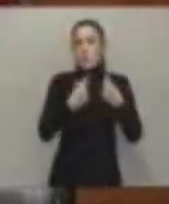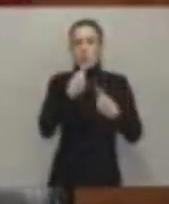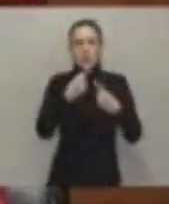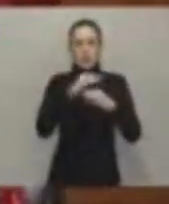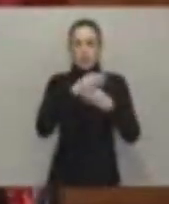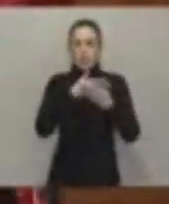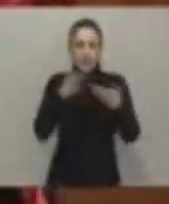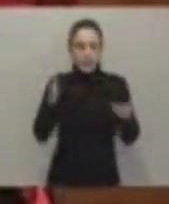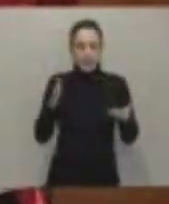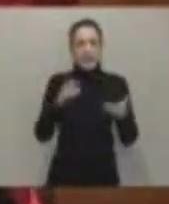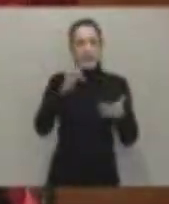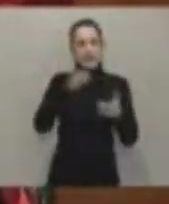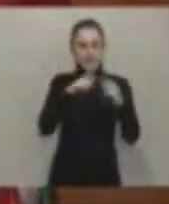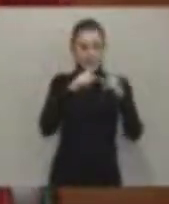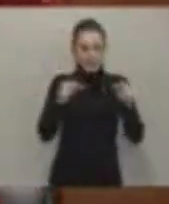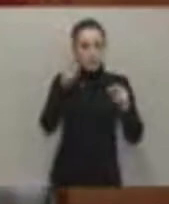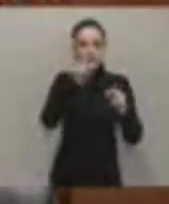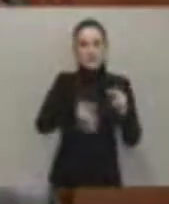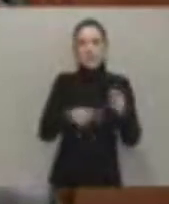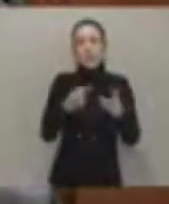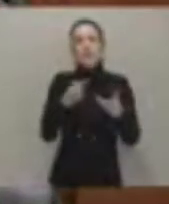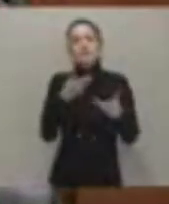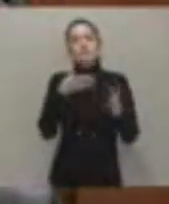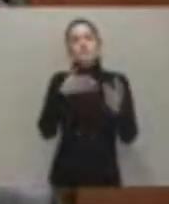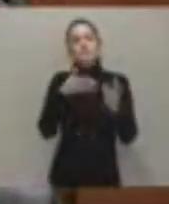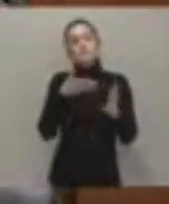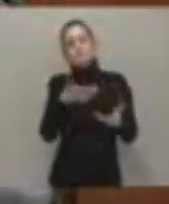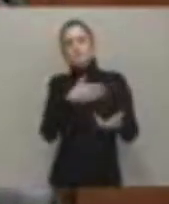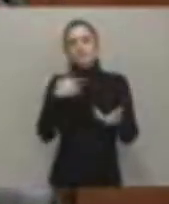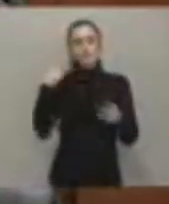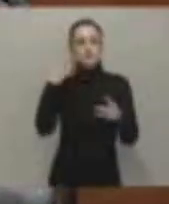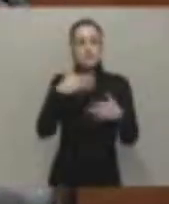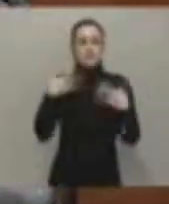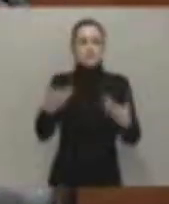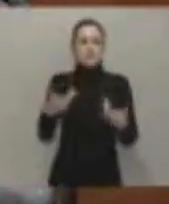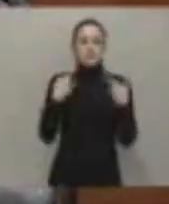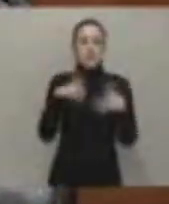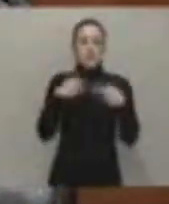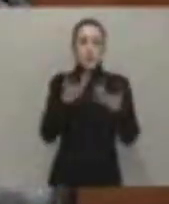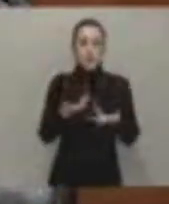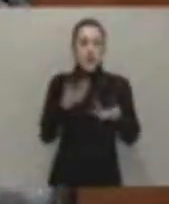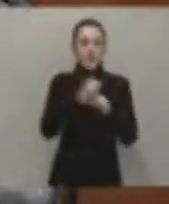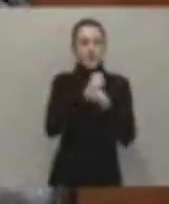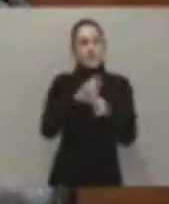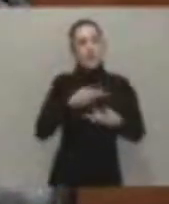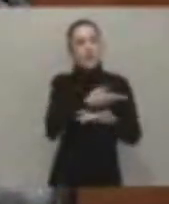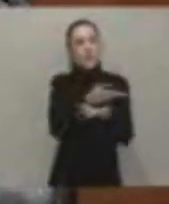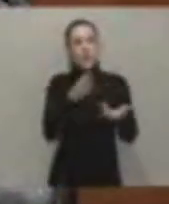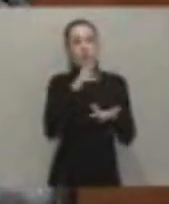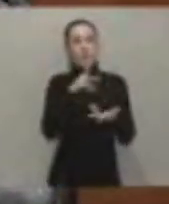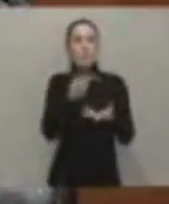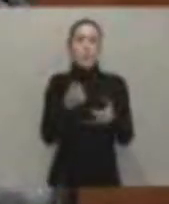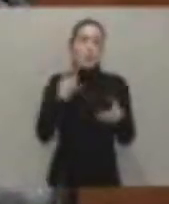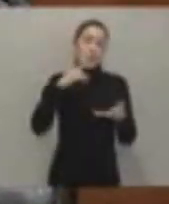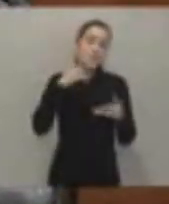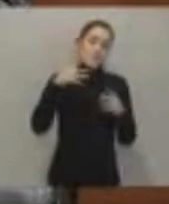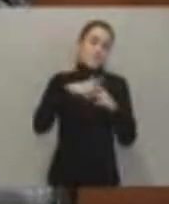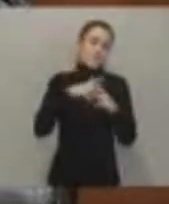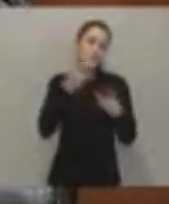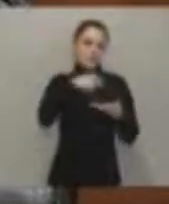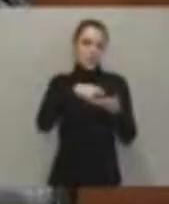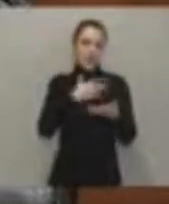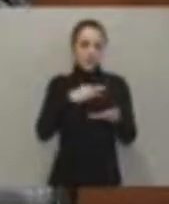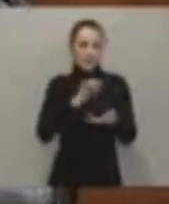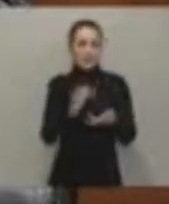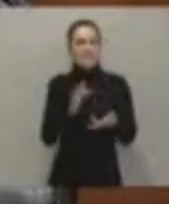es procurar a las familias un trabajo para que puedan pagar las faturas y para que tengan mayores oportunidades